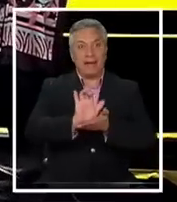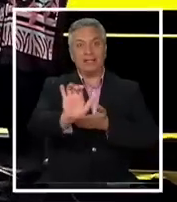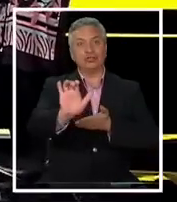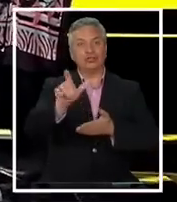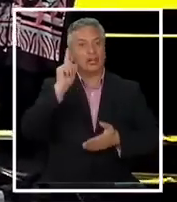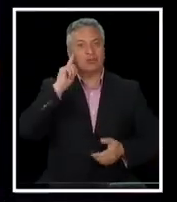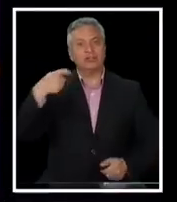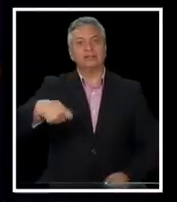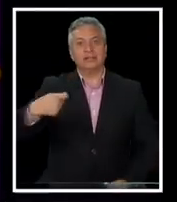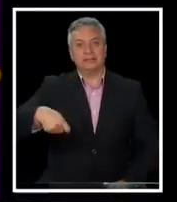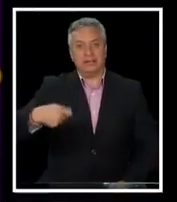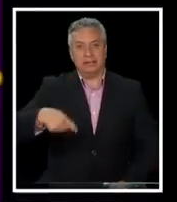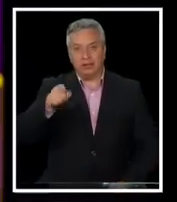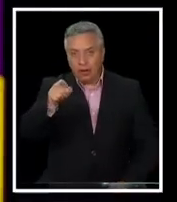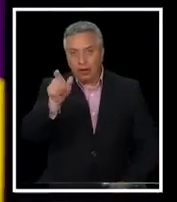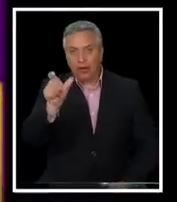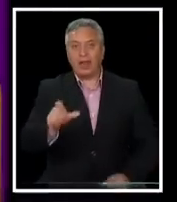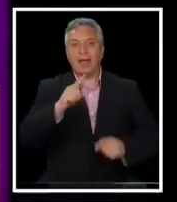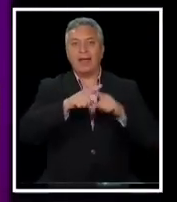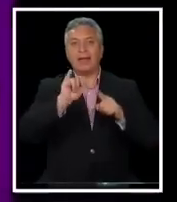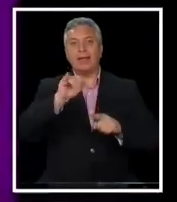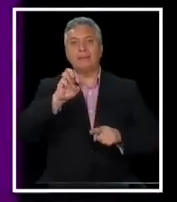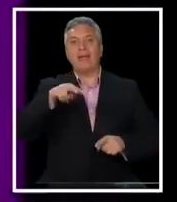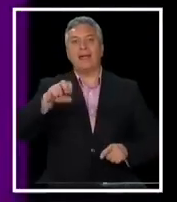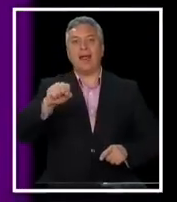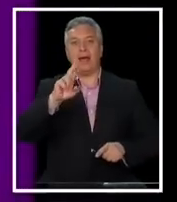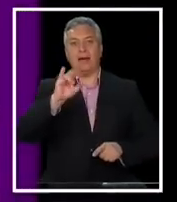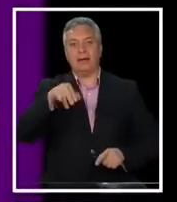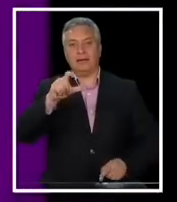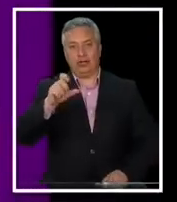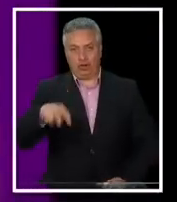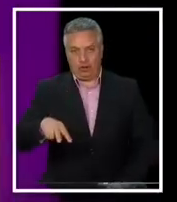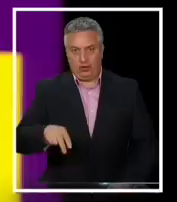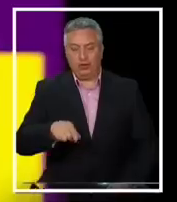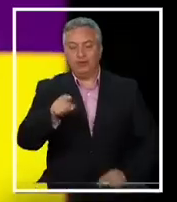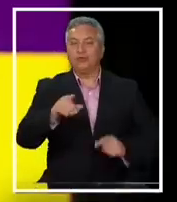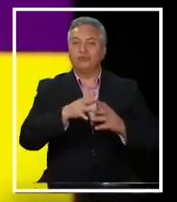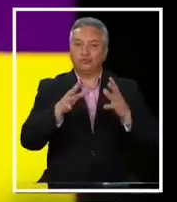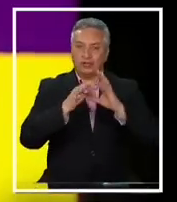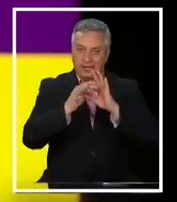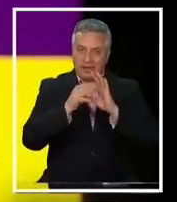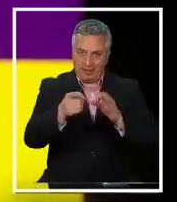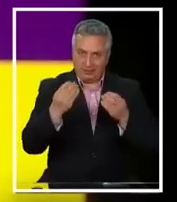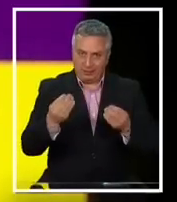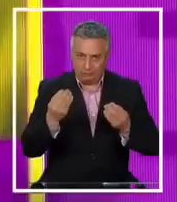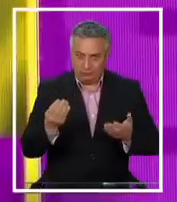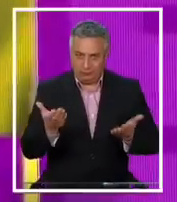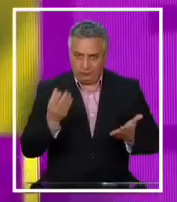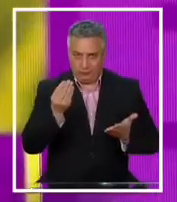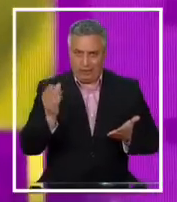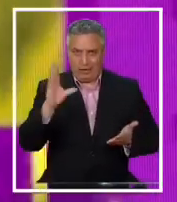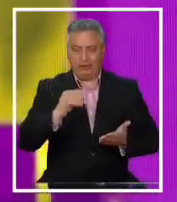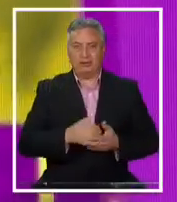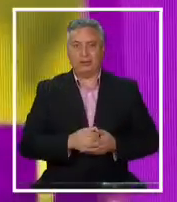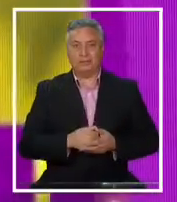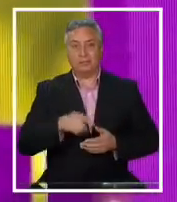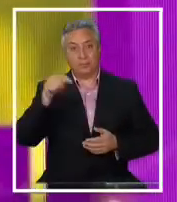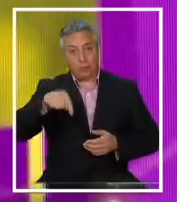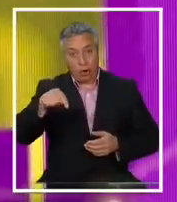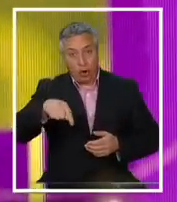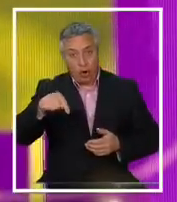cristiana, Jimena Rincón. Jimena, buenas noches, gracias por estar aquí. Gracias, Matías, muy buenas noches. Paulina, hoy en Mesa Central